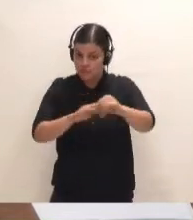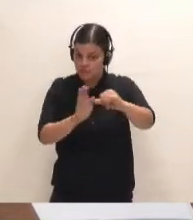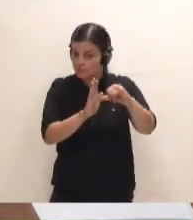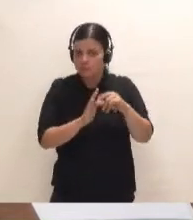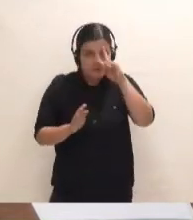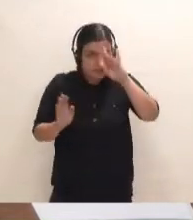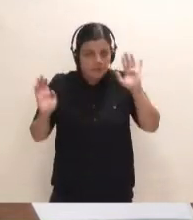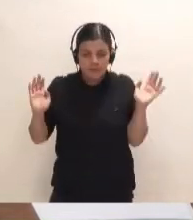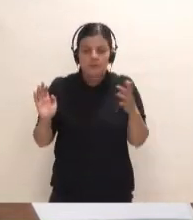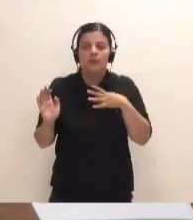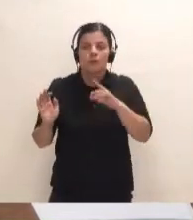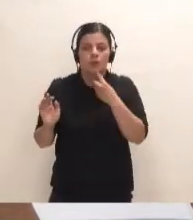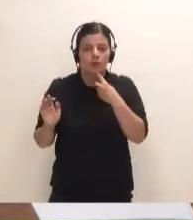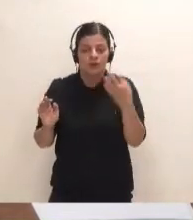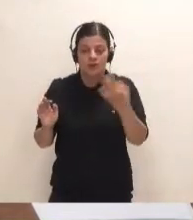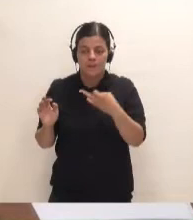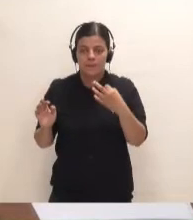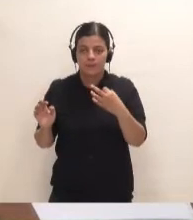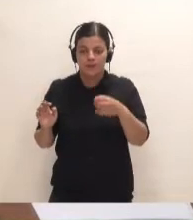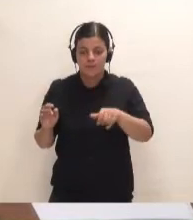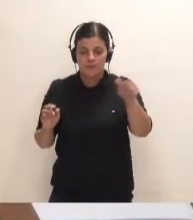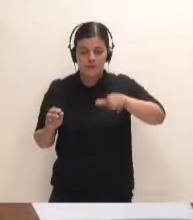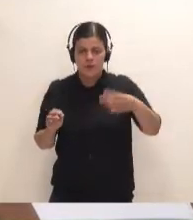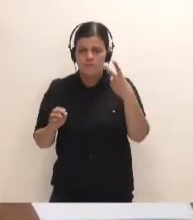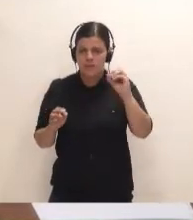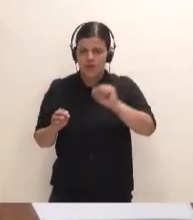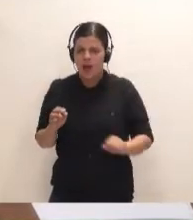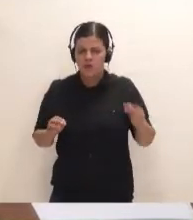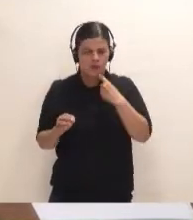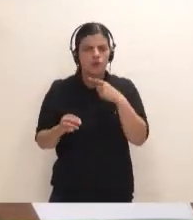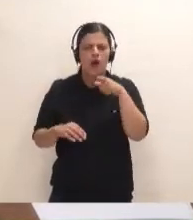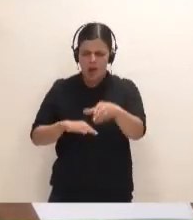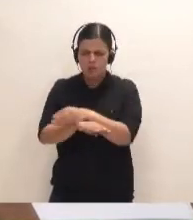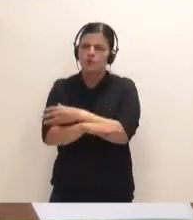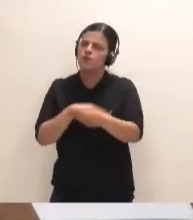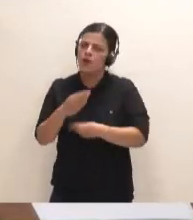sí le puedo decir es que los que llevan 20 años diciendo que ahí se va a hacer un puerto